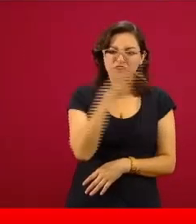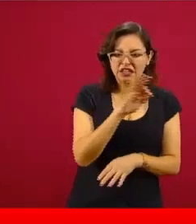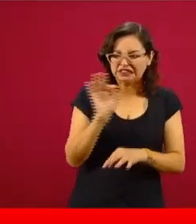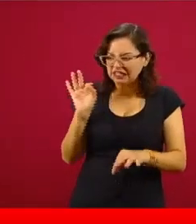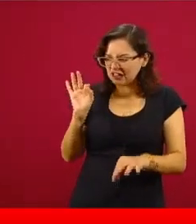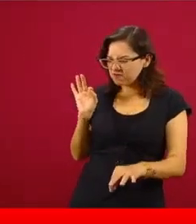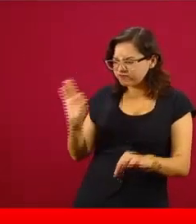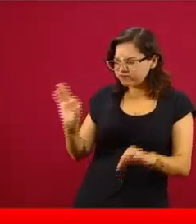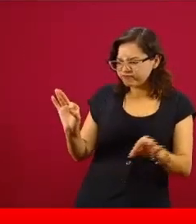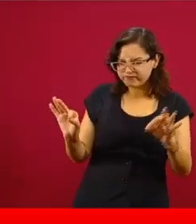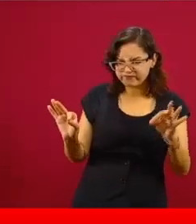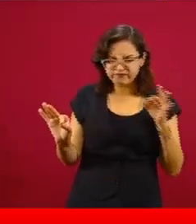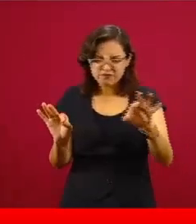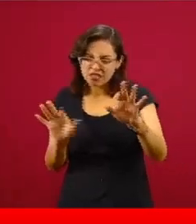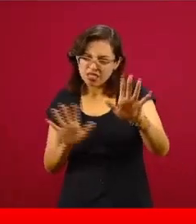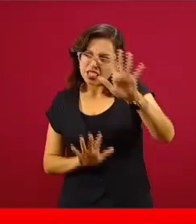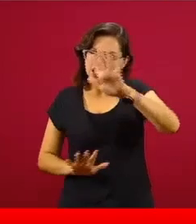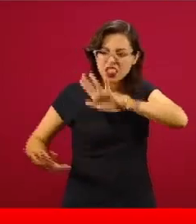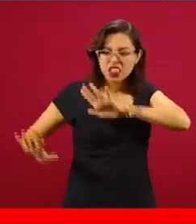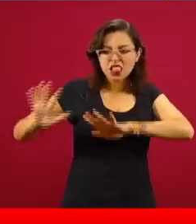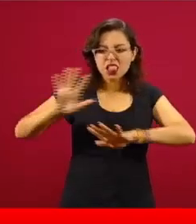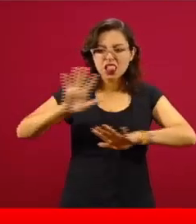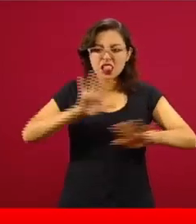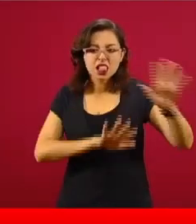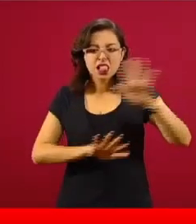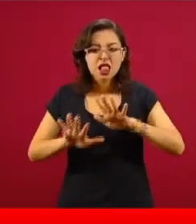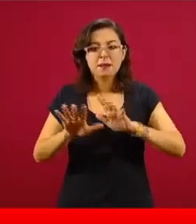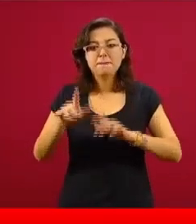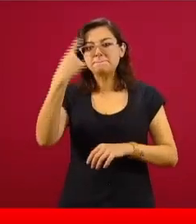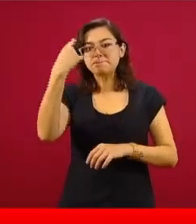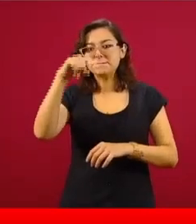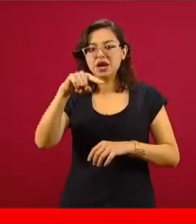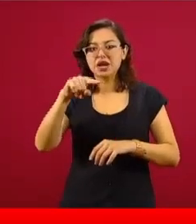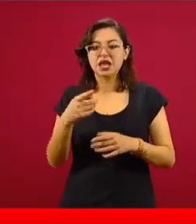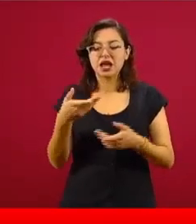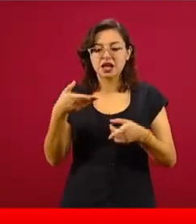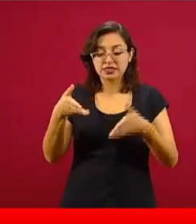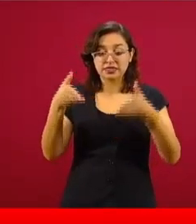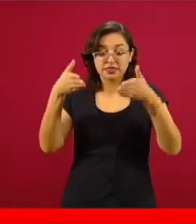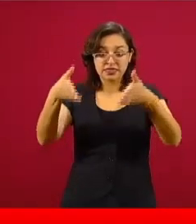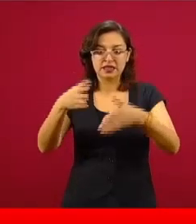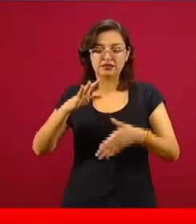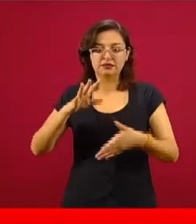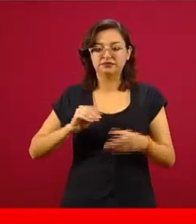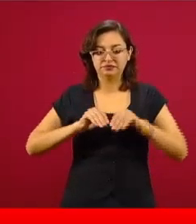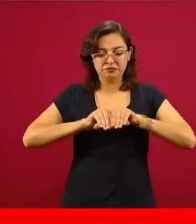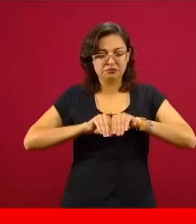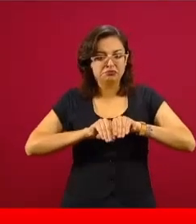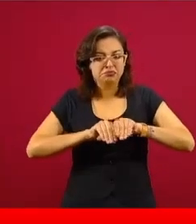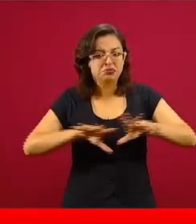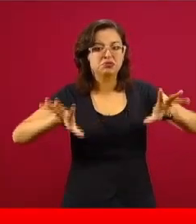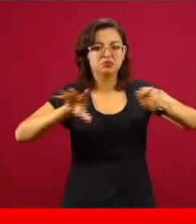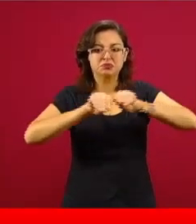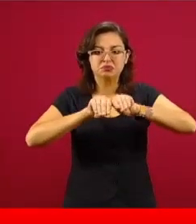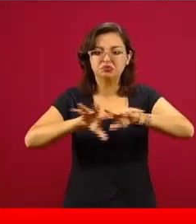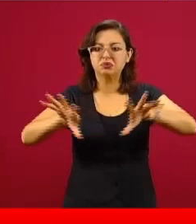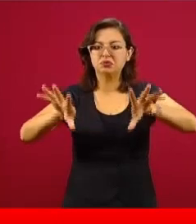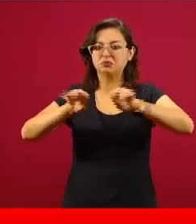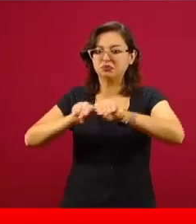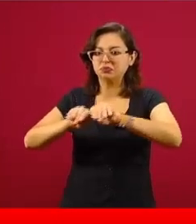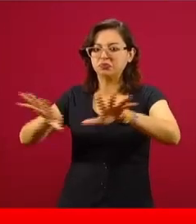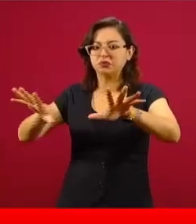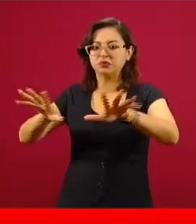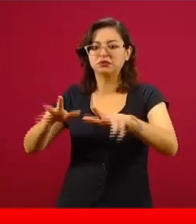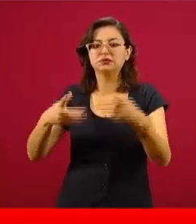sobre la pandemia y su rápida propagación a través de las personas y de los usuarios de todos